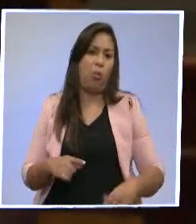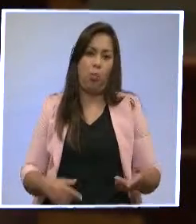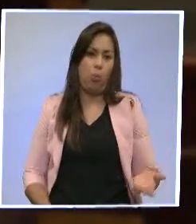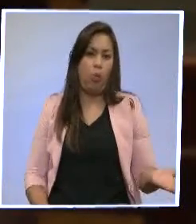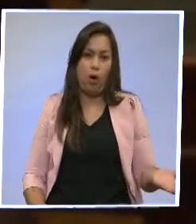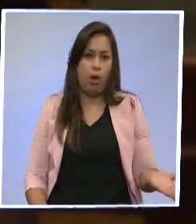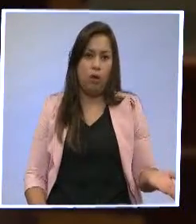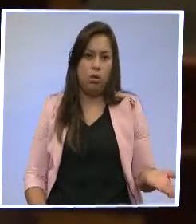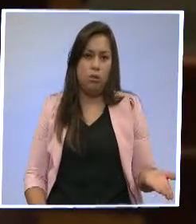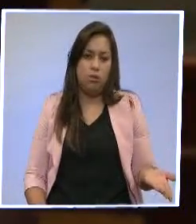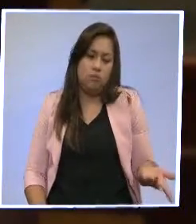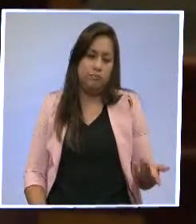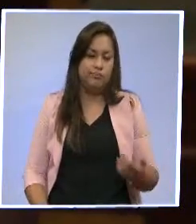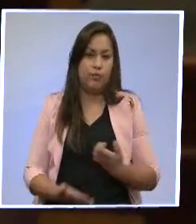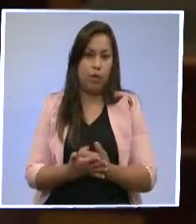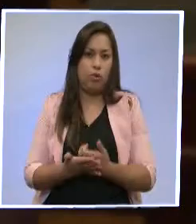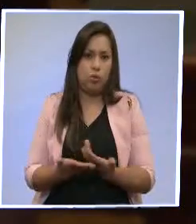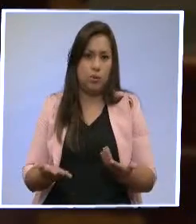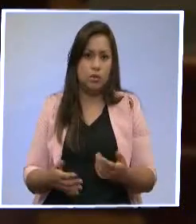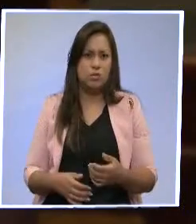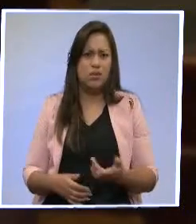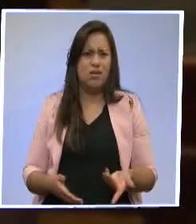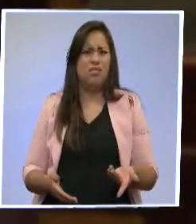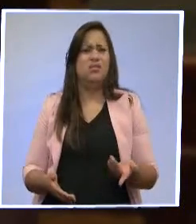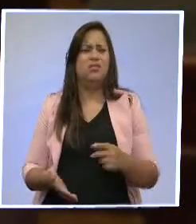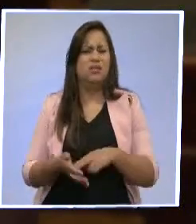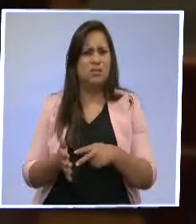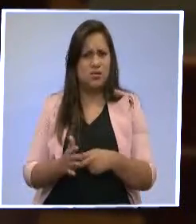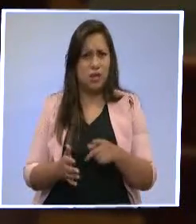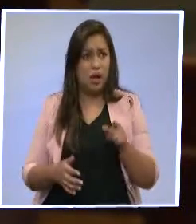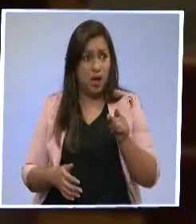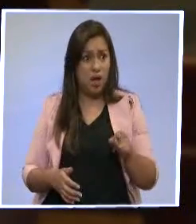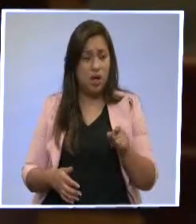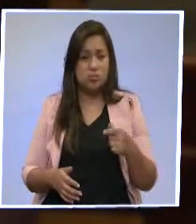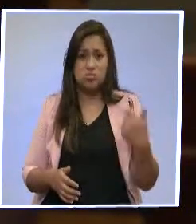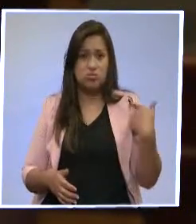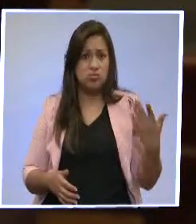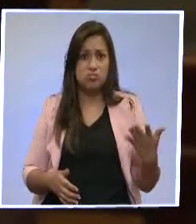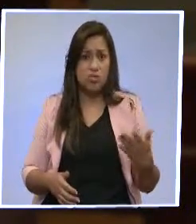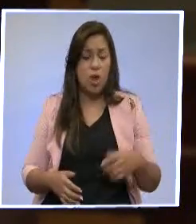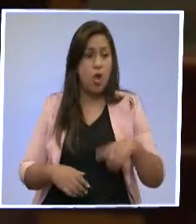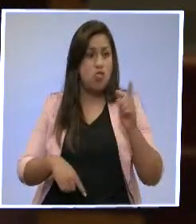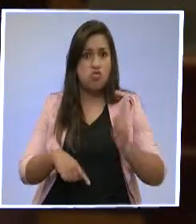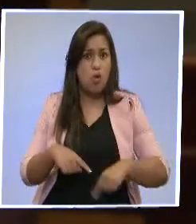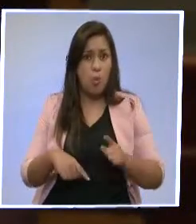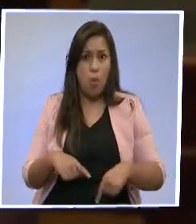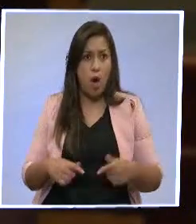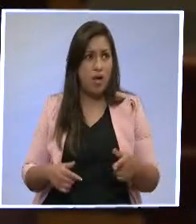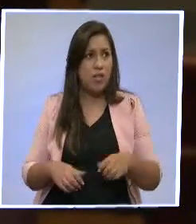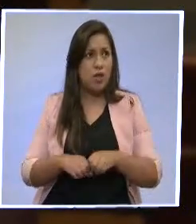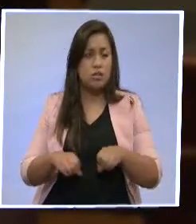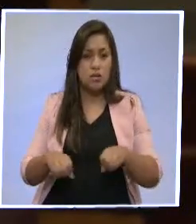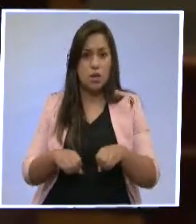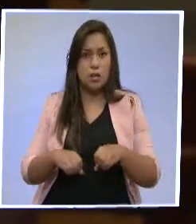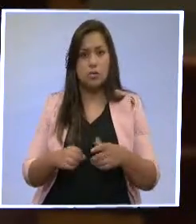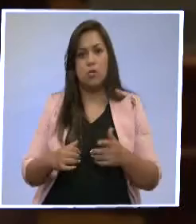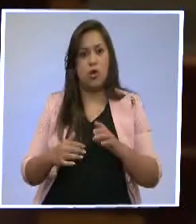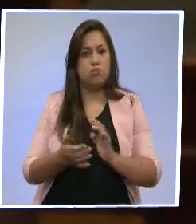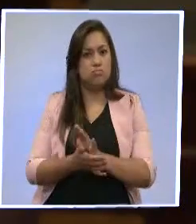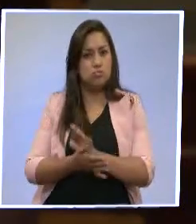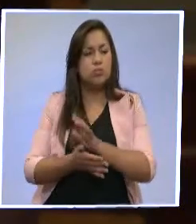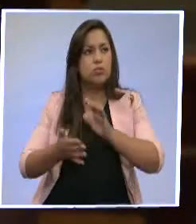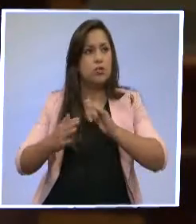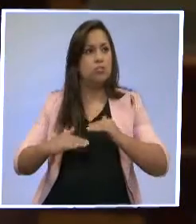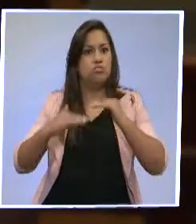llegar. Y usted no cree que es discriminatorio que a una persona que no ha podido tener un título se le ponga una cédula, primaria, secundaria, lo que sea.